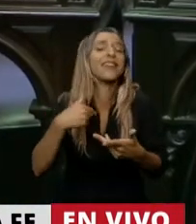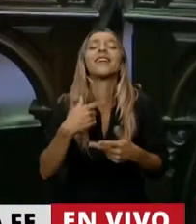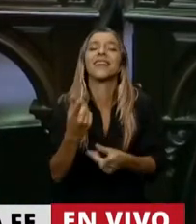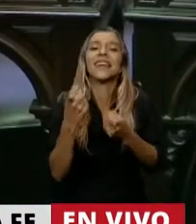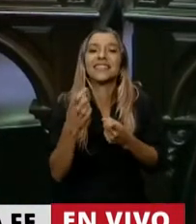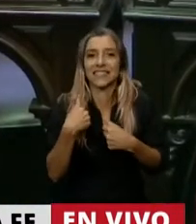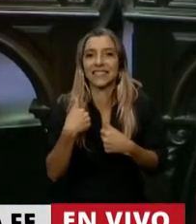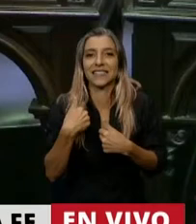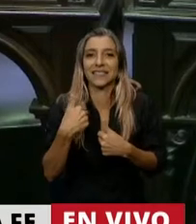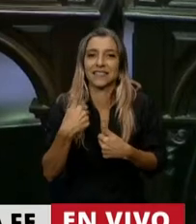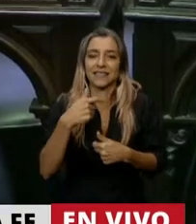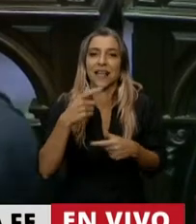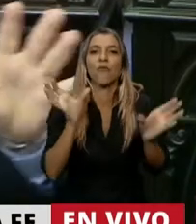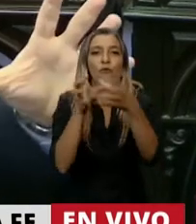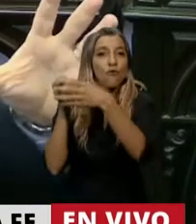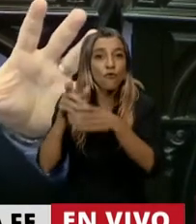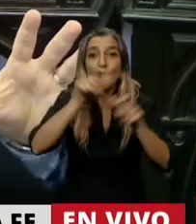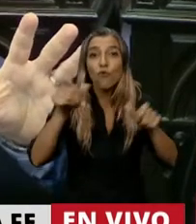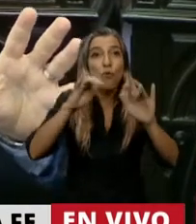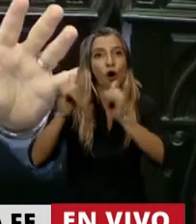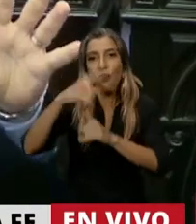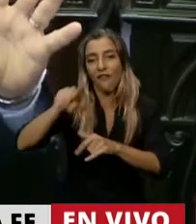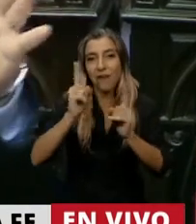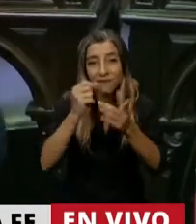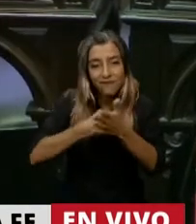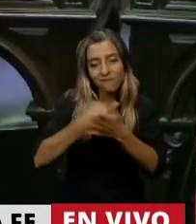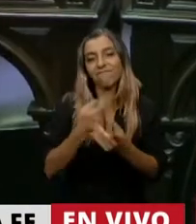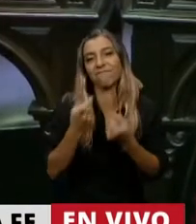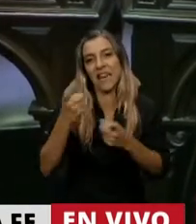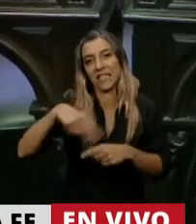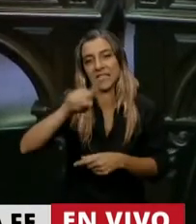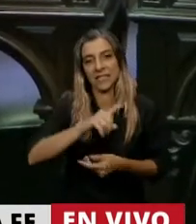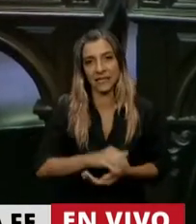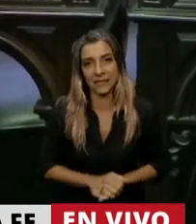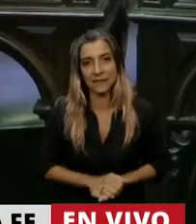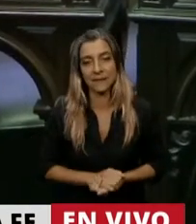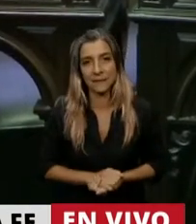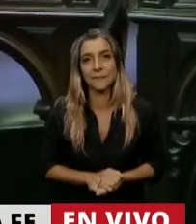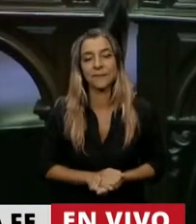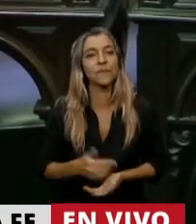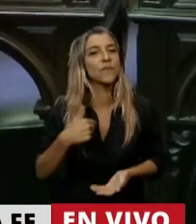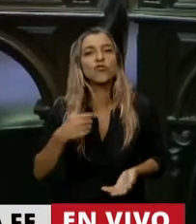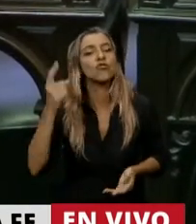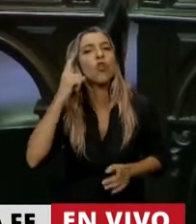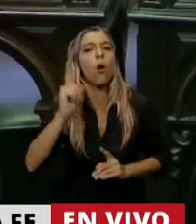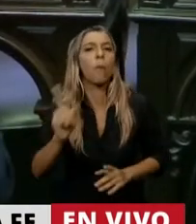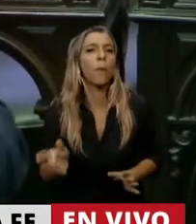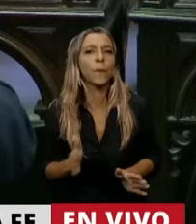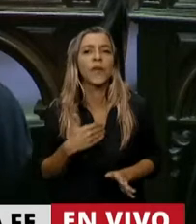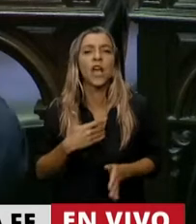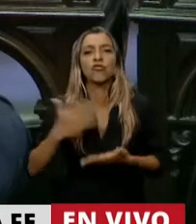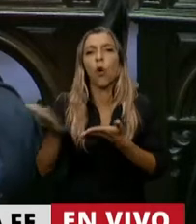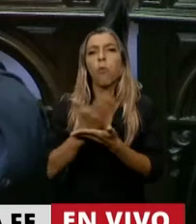organizaciones. Yo aquí me separo de los extremos. No creo ni en un productivismo